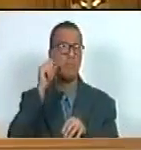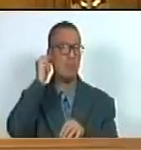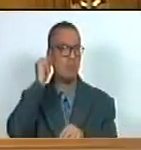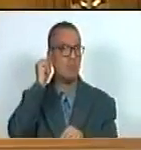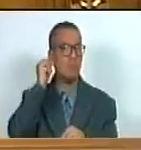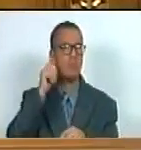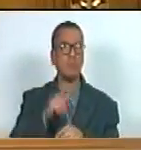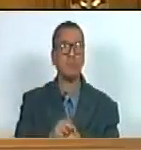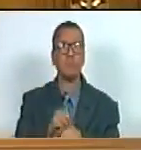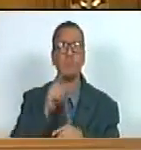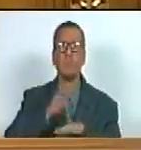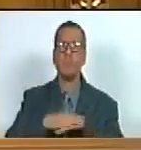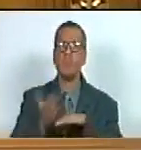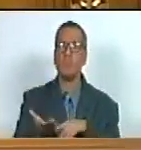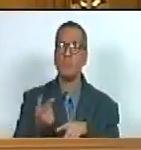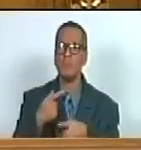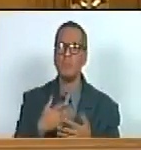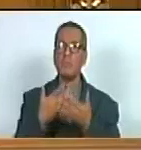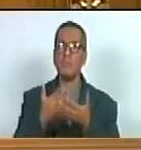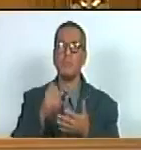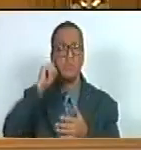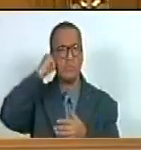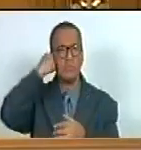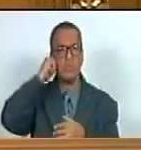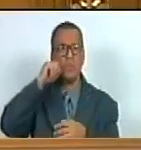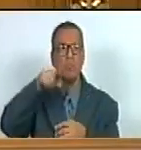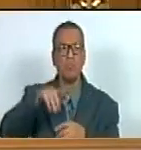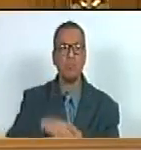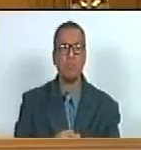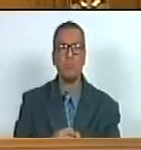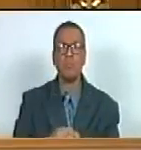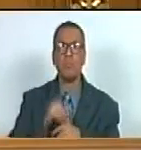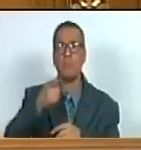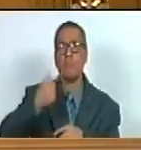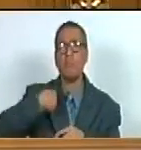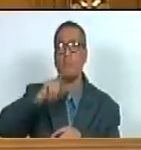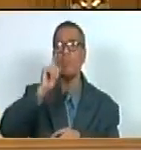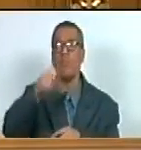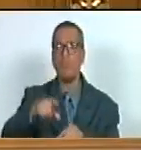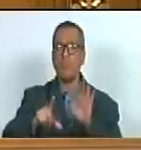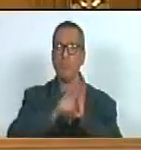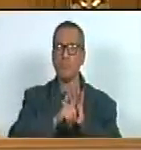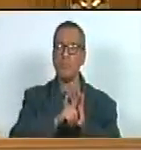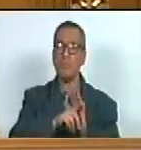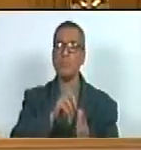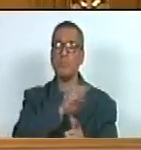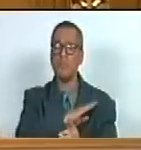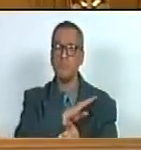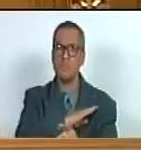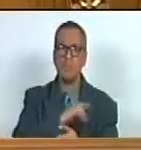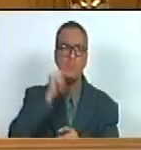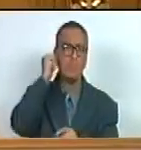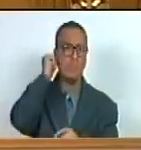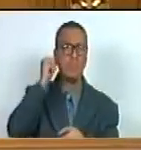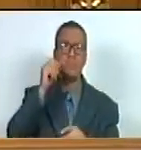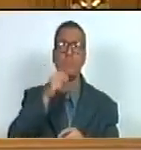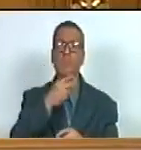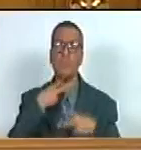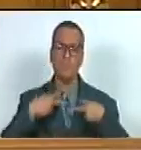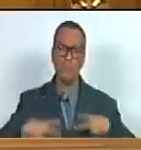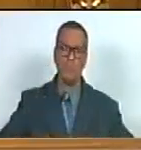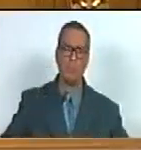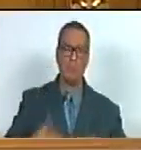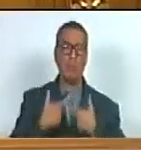por lo que merece la pena recordar que existe una ley del derecho a la mujer a una vida libre de